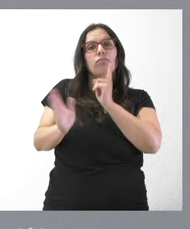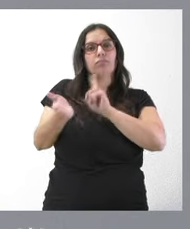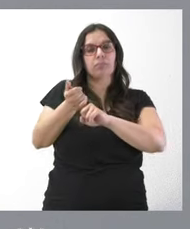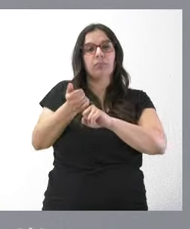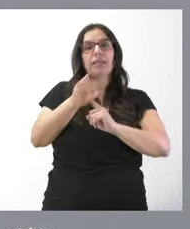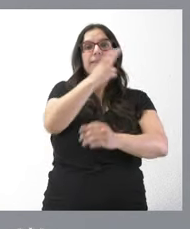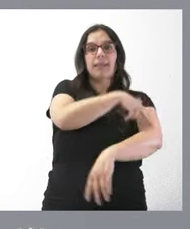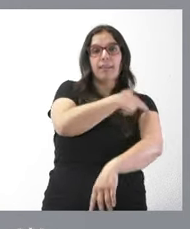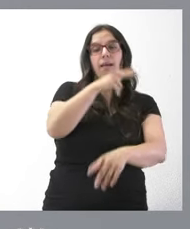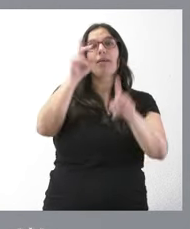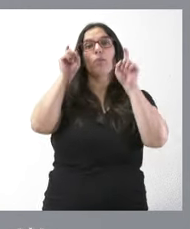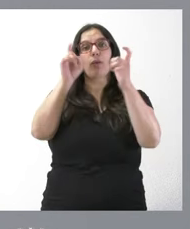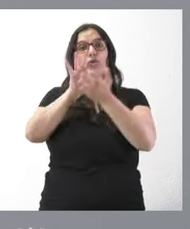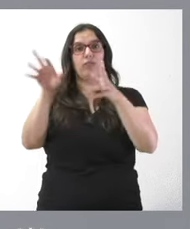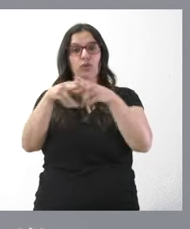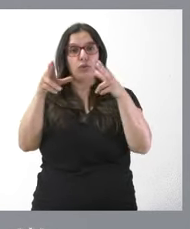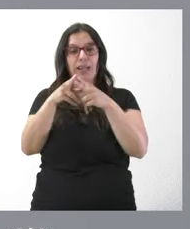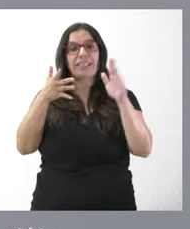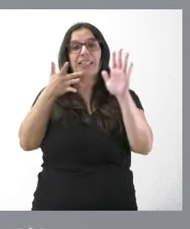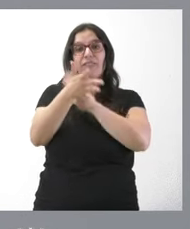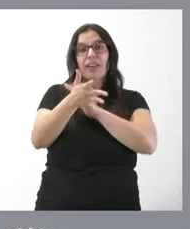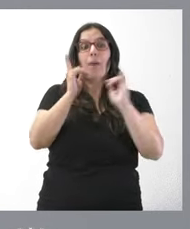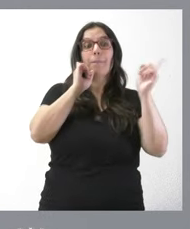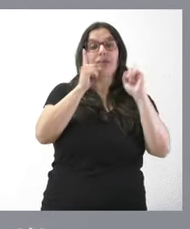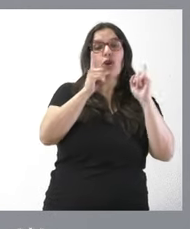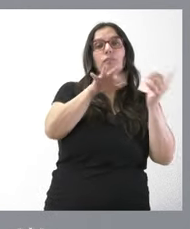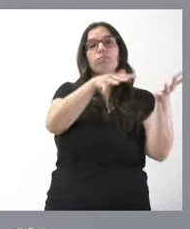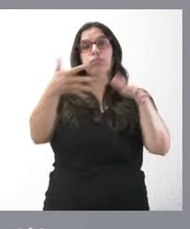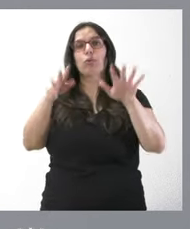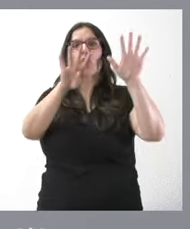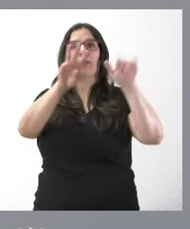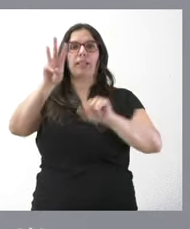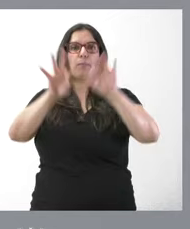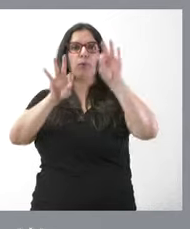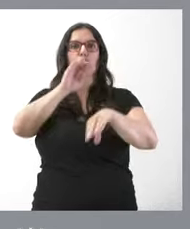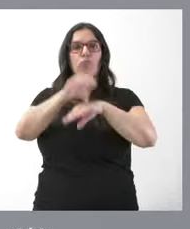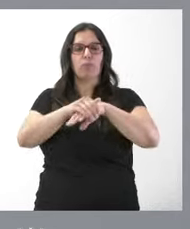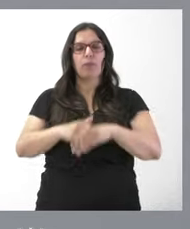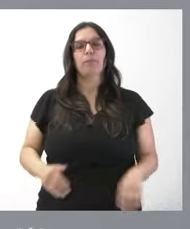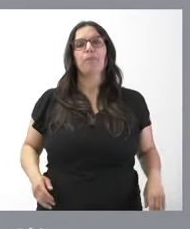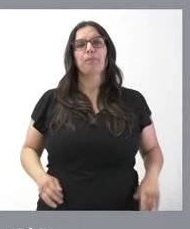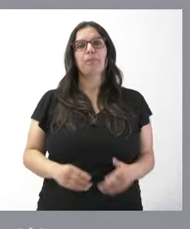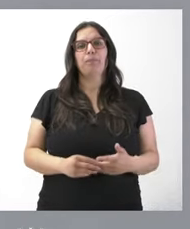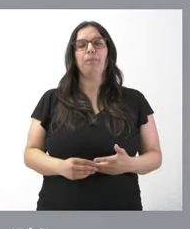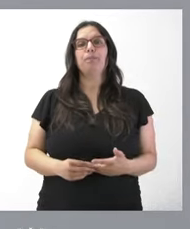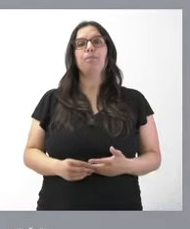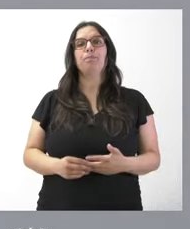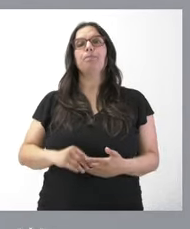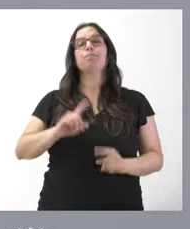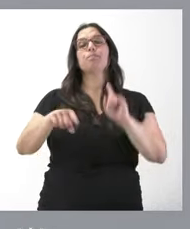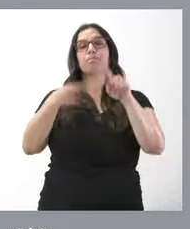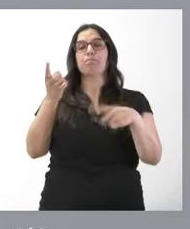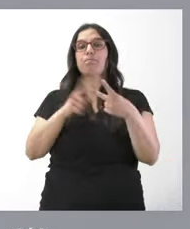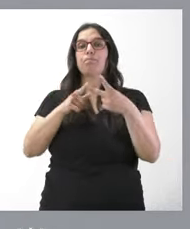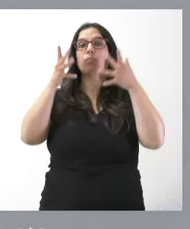educación y servicios sociales, el 93% de lo que estaba programado en el conjunto del plan. Luego tenemos en el Consejo de